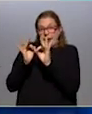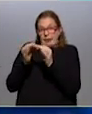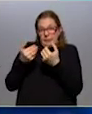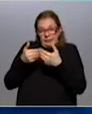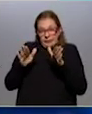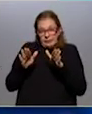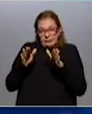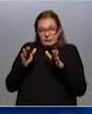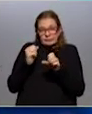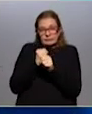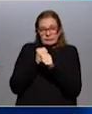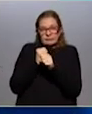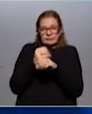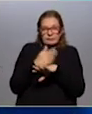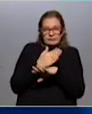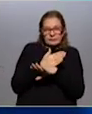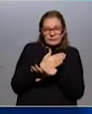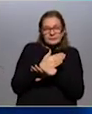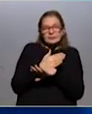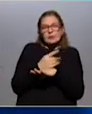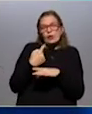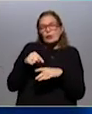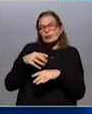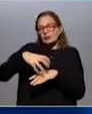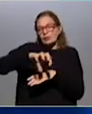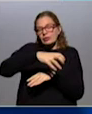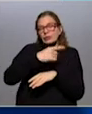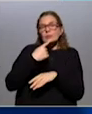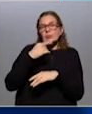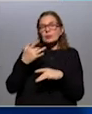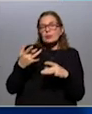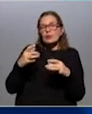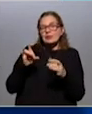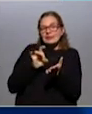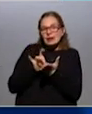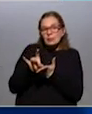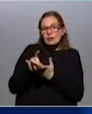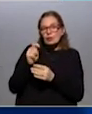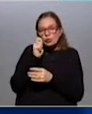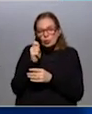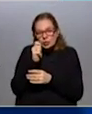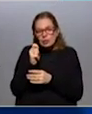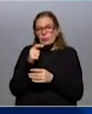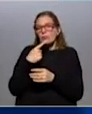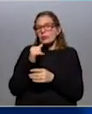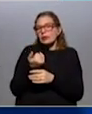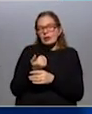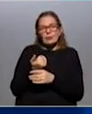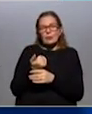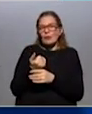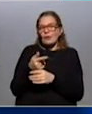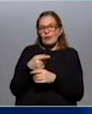temprana, incluso antes de lo previsto, y otros sectores, por ejemplo, vinculados a los servicios, vinculados al turismo, vinculados a las artes, a las